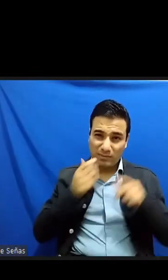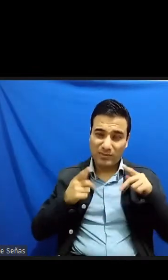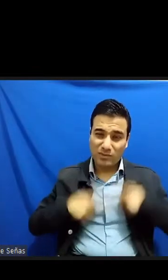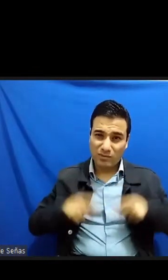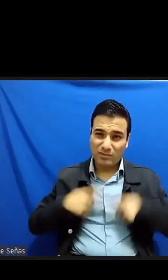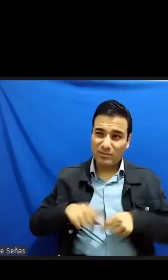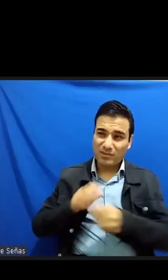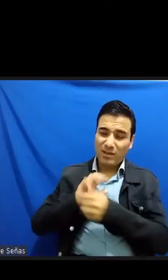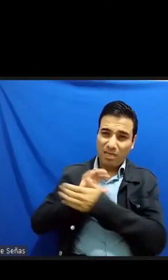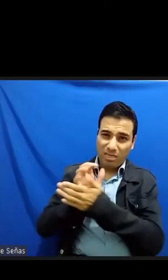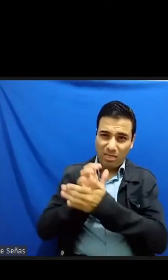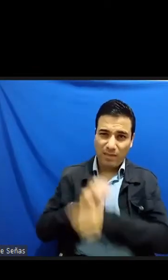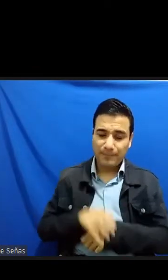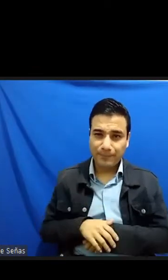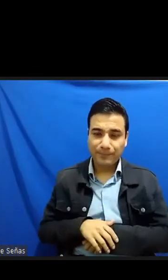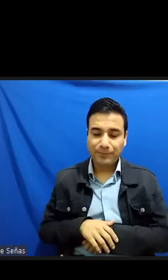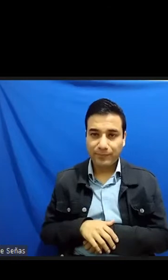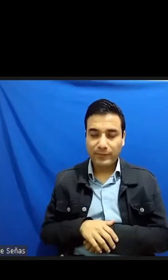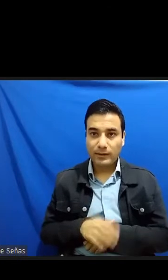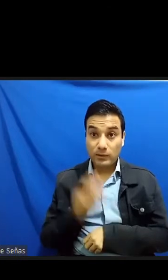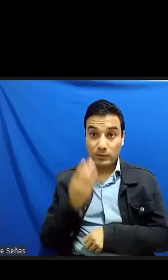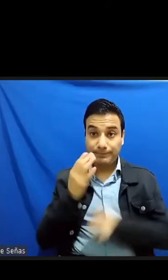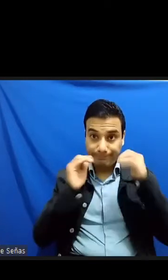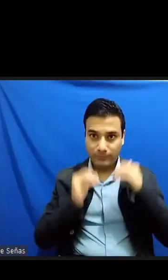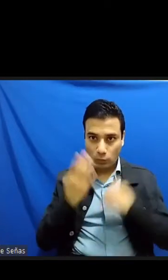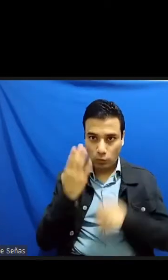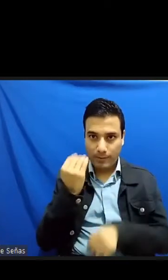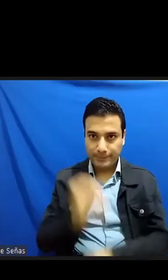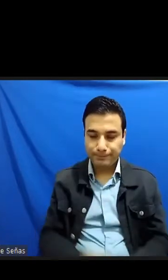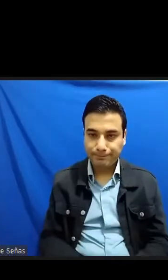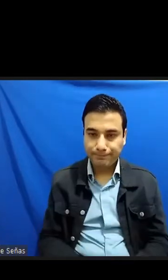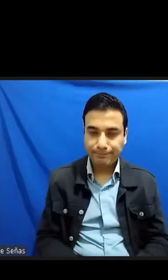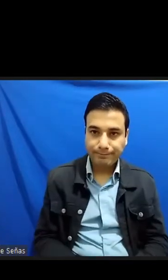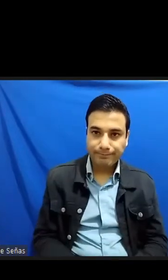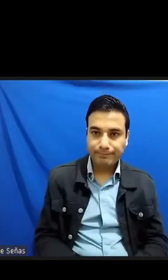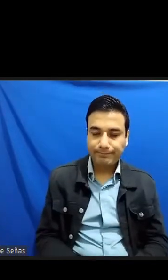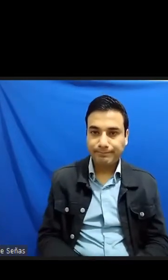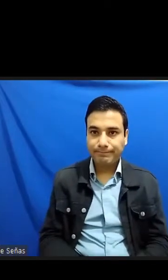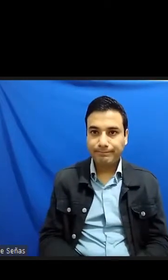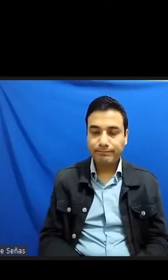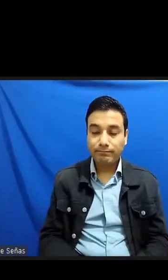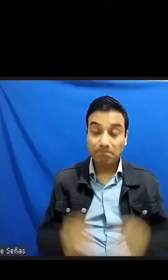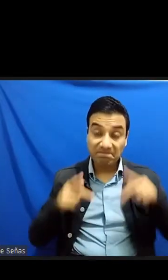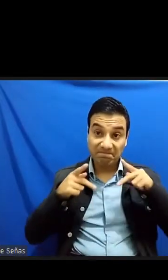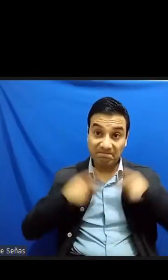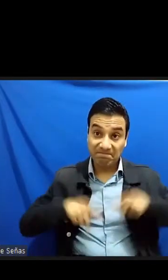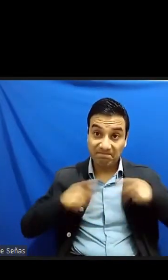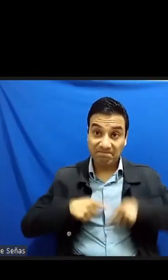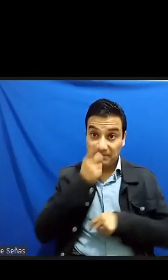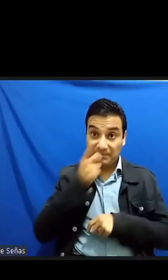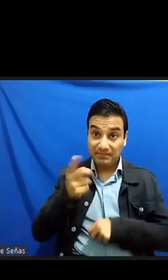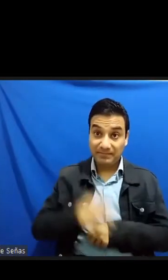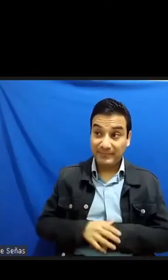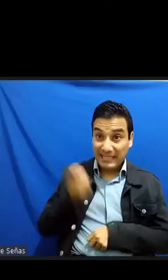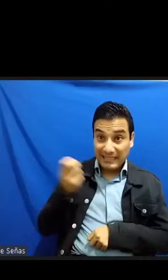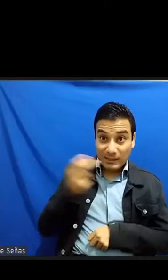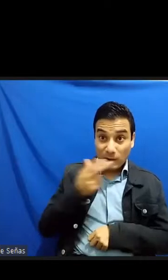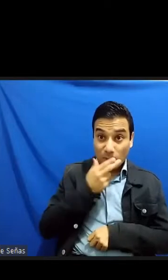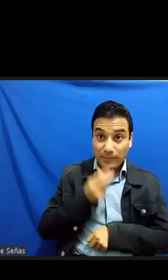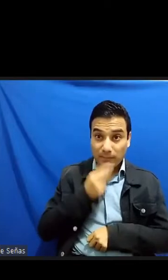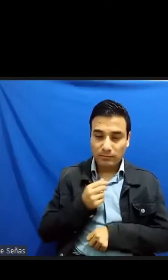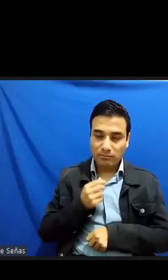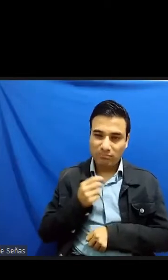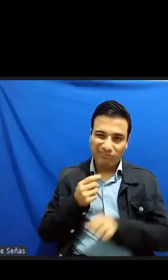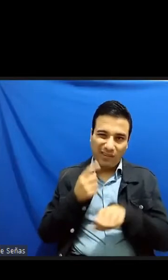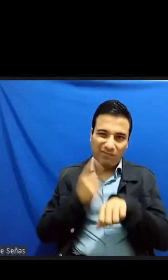nueve se está de acuerdo con que muchos consideraron a Chiqui Nagaoka como un deforme